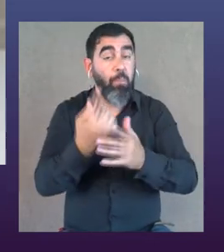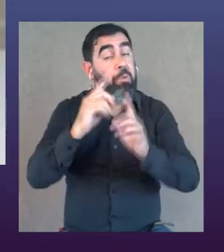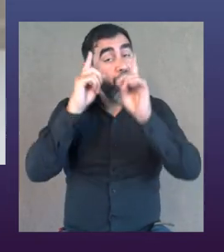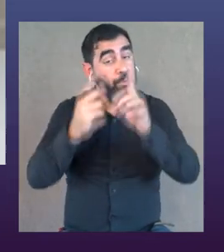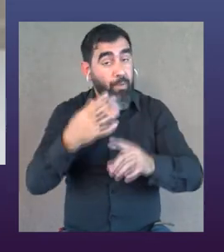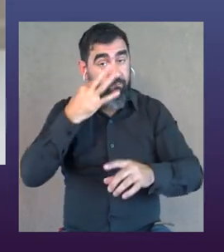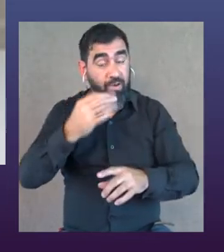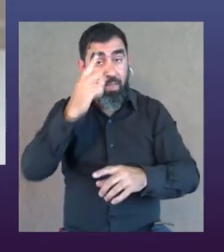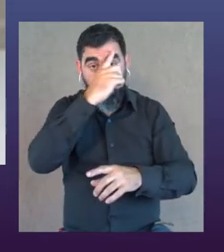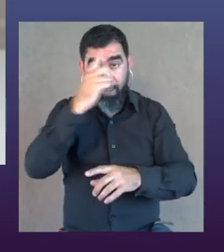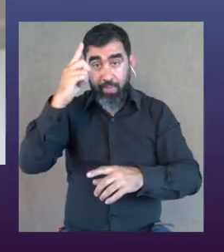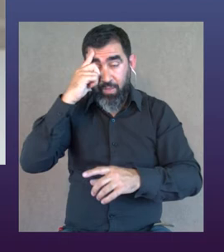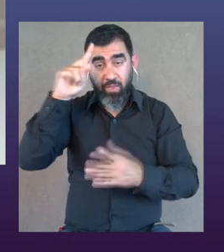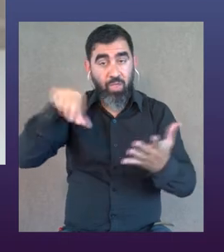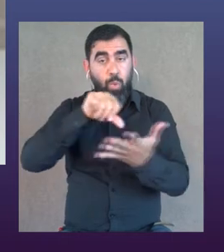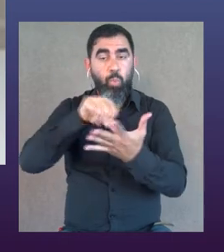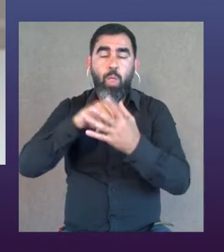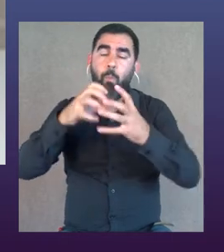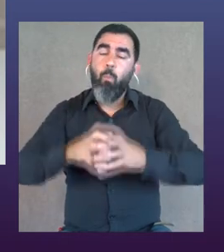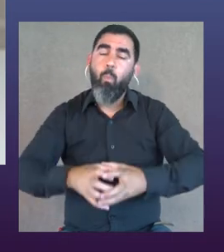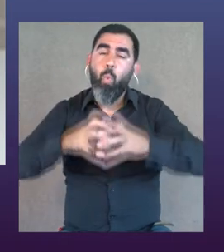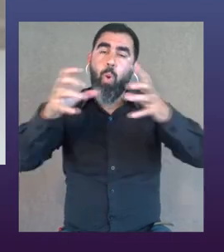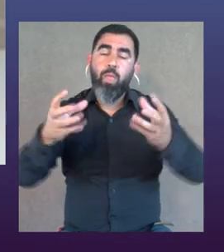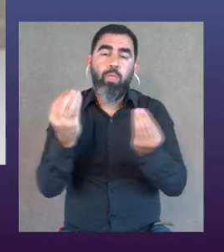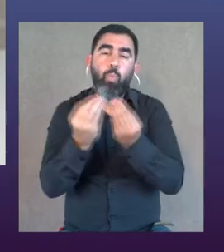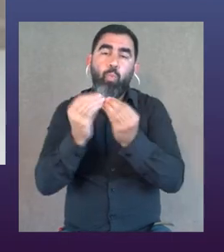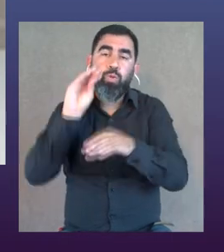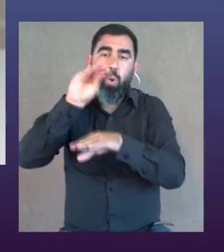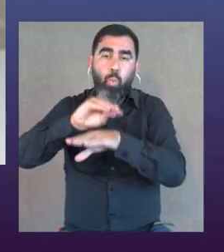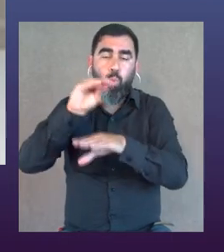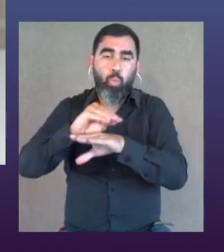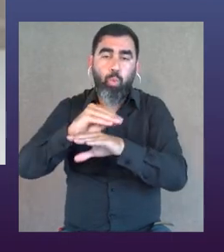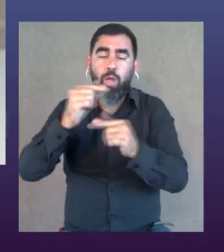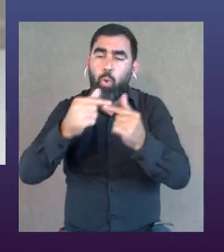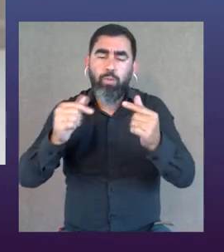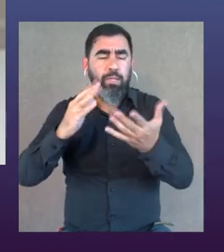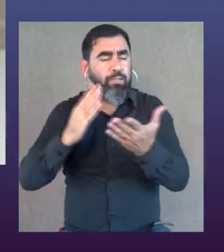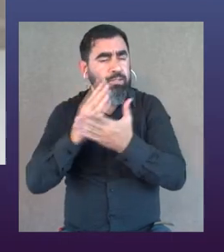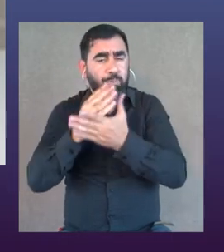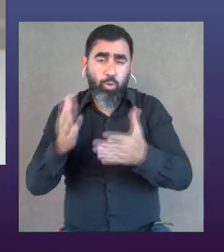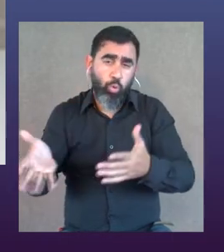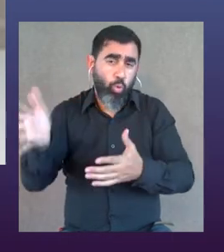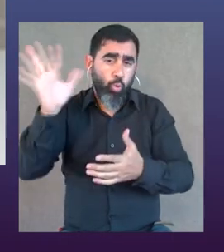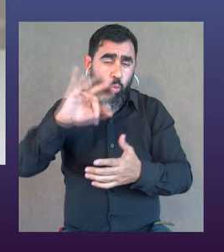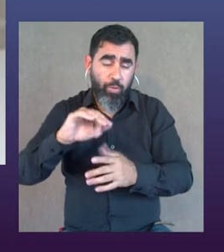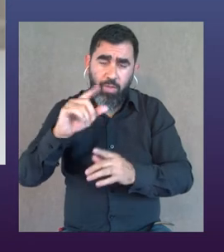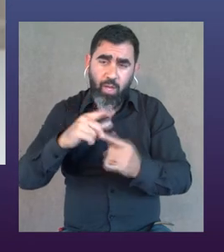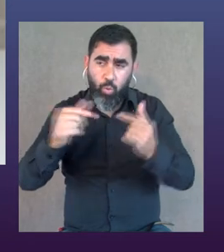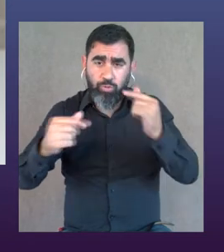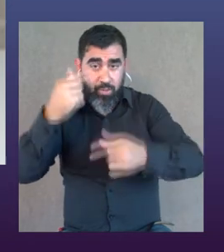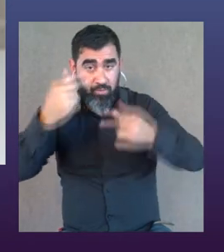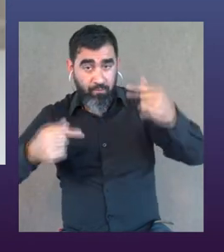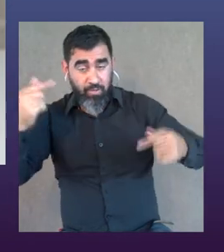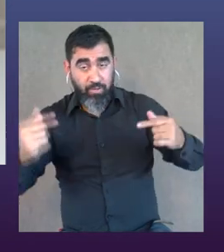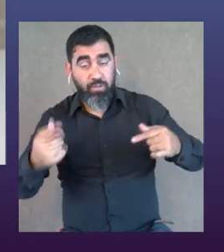propuestas, Pero, por otro lado, es verdad que Madrid es una ciudad muy grande, muy rica culturalmente en la que están pasando cosas constantemente, ¿no? Y en la que es muy